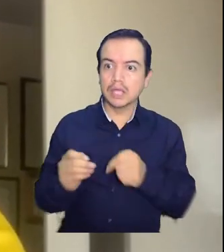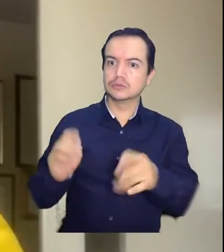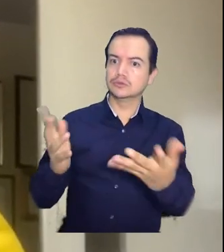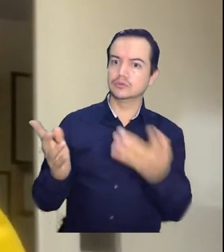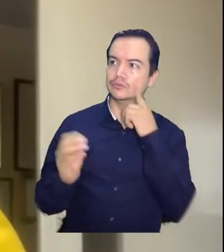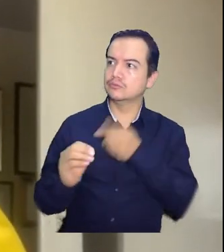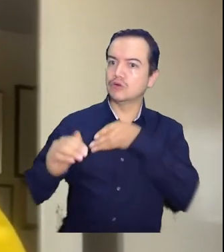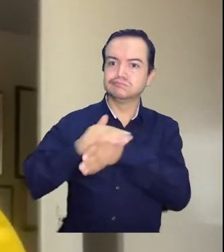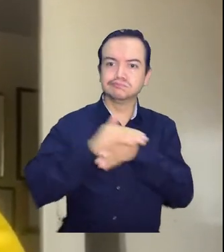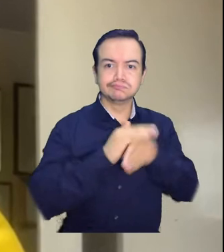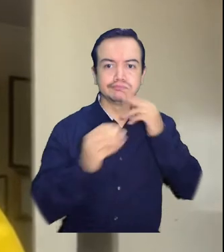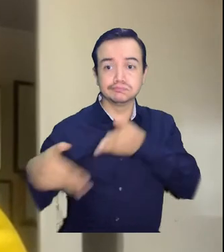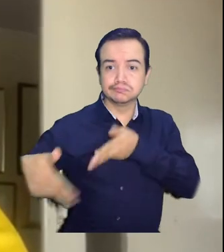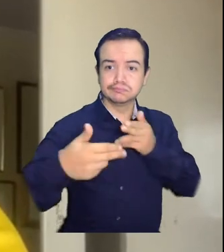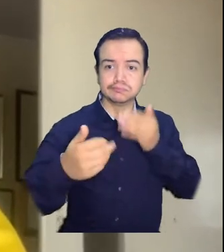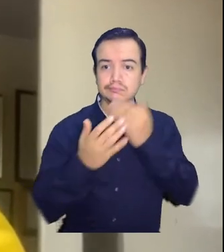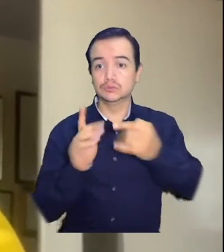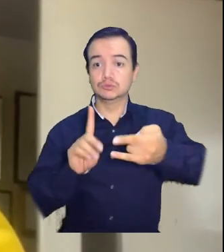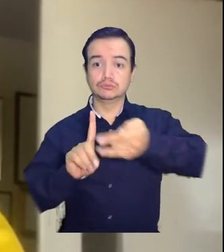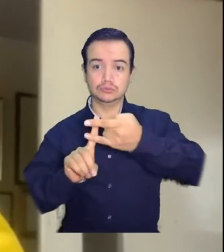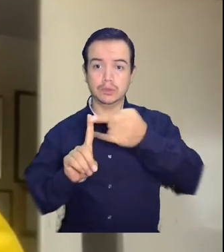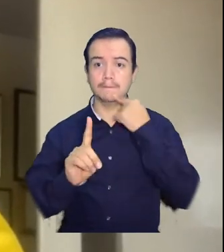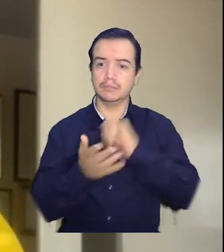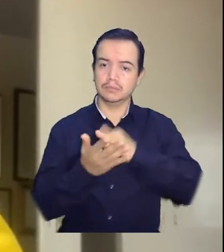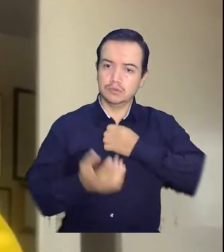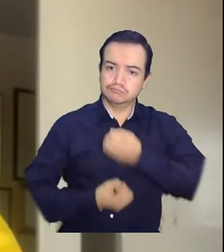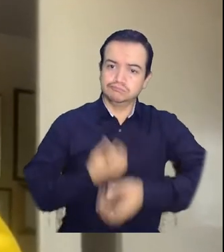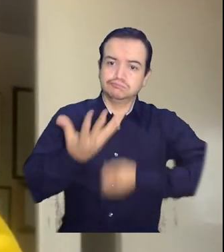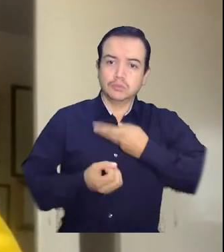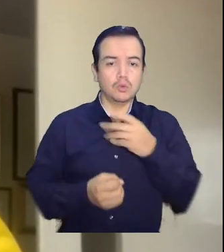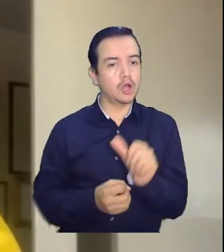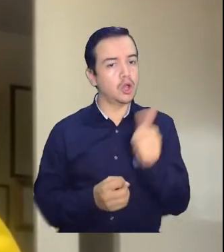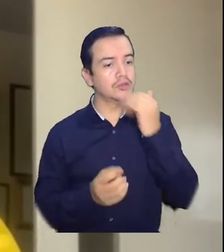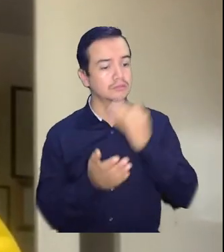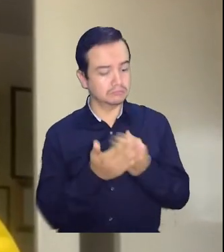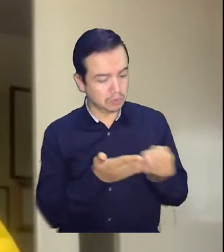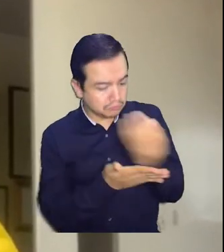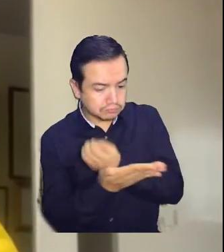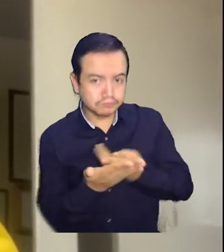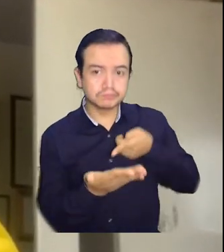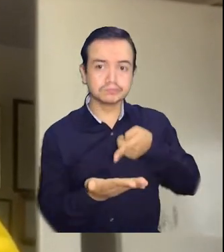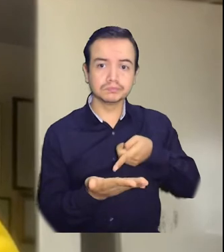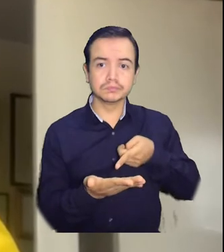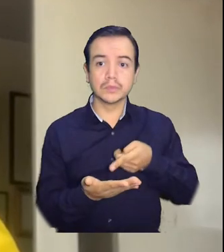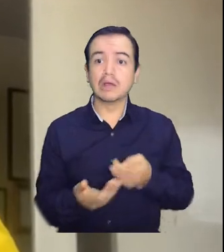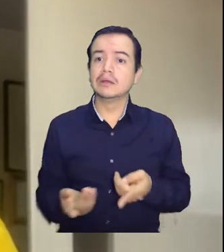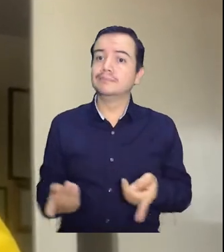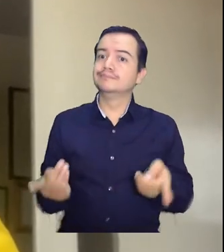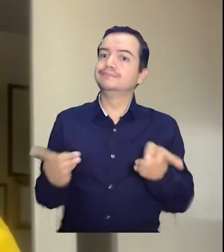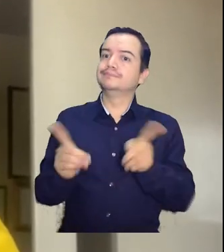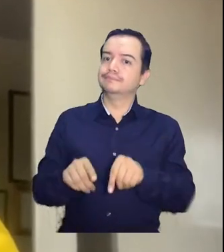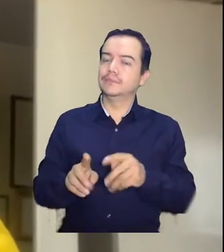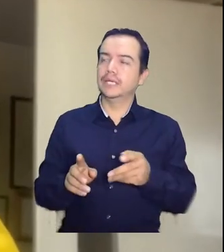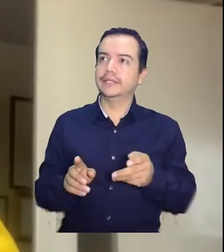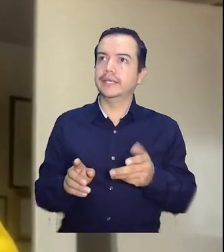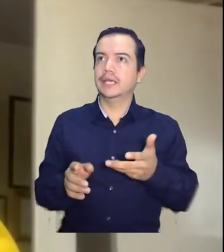Zoom para expresarse, o de herramientas convencionales como PowerPoint, y sobre todo